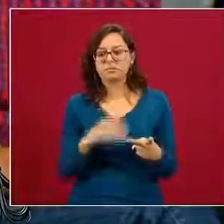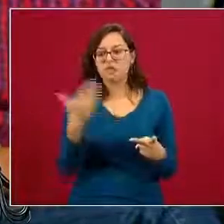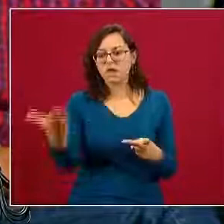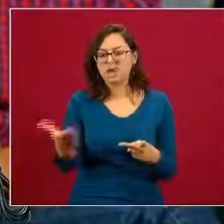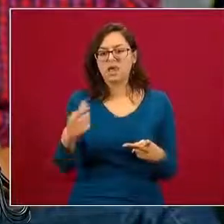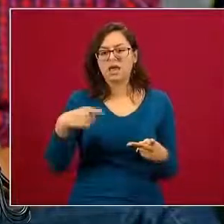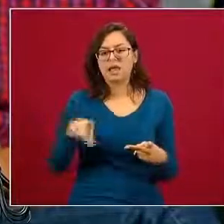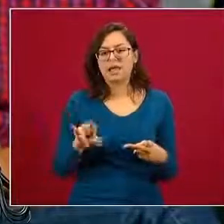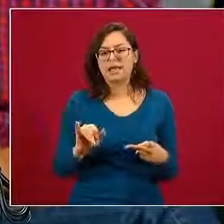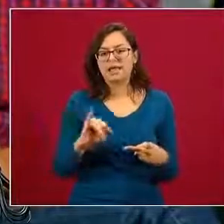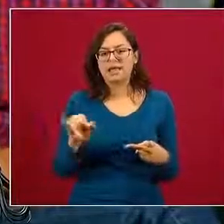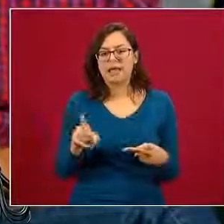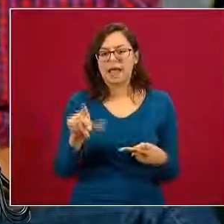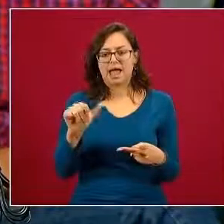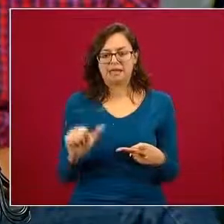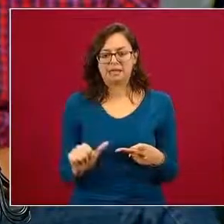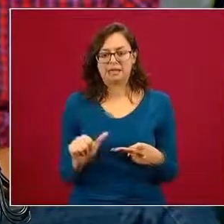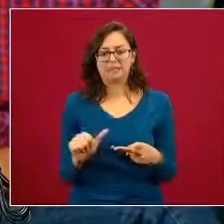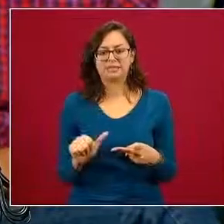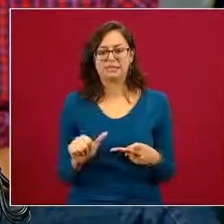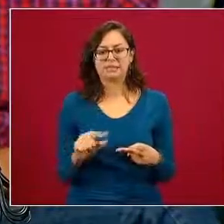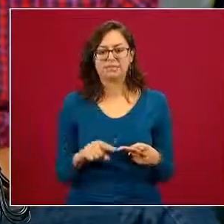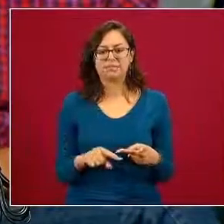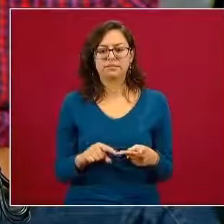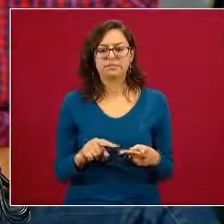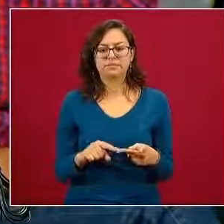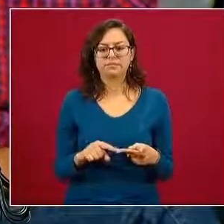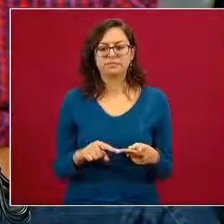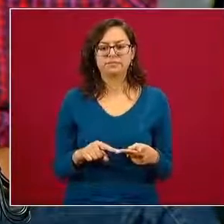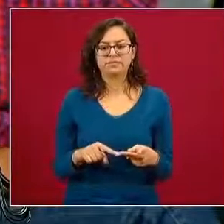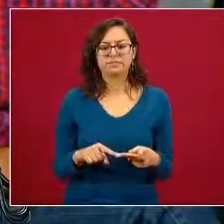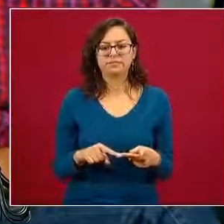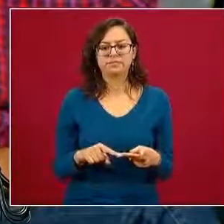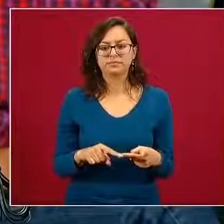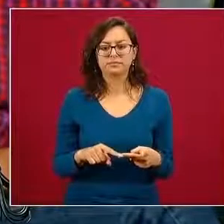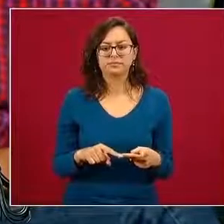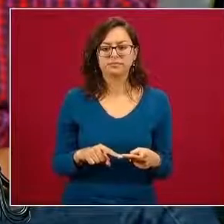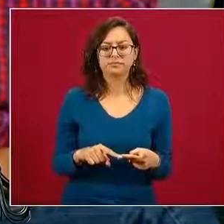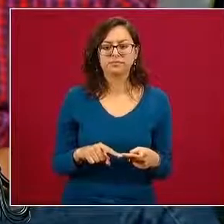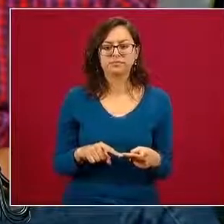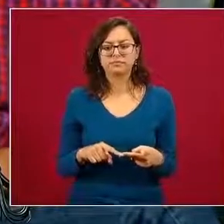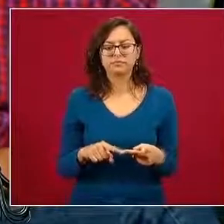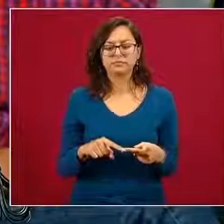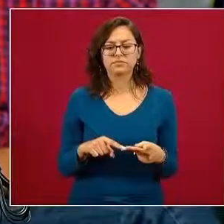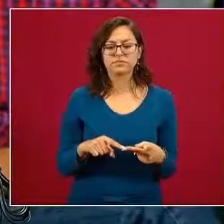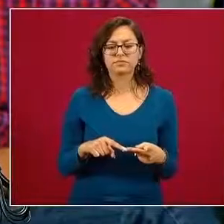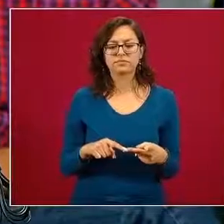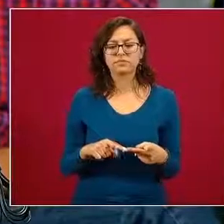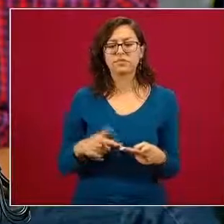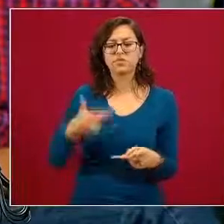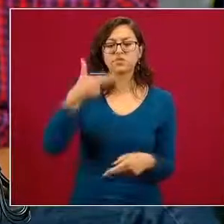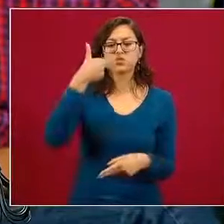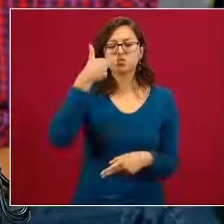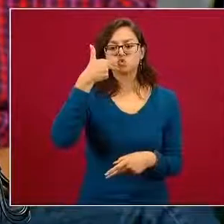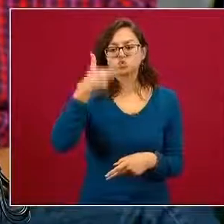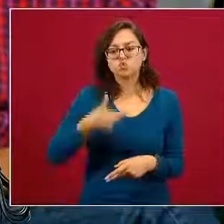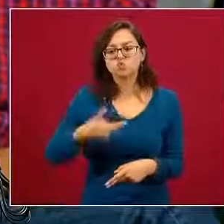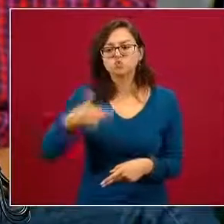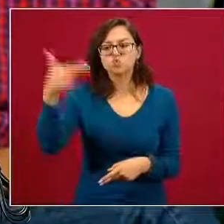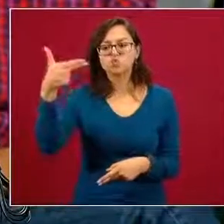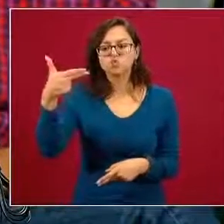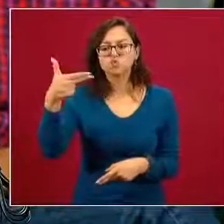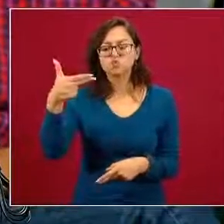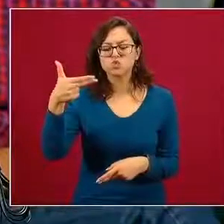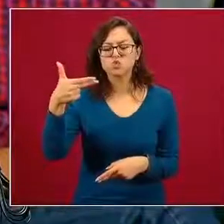doctor cómo podemos hacer prevención ante una idea suicida y una idea de